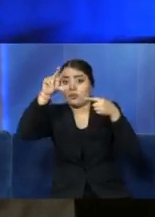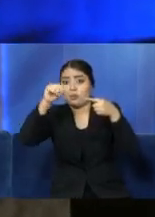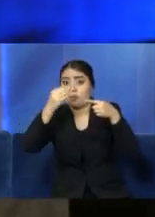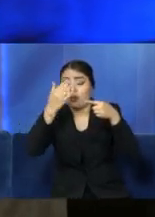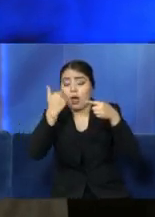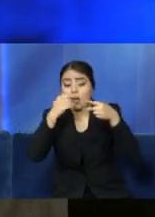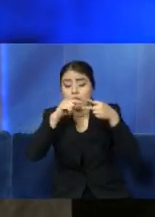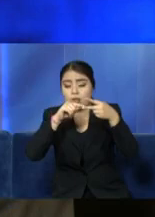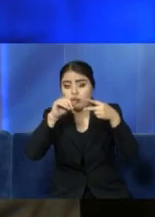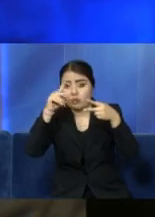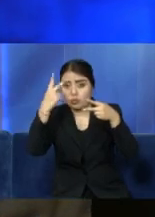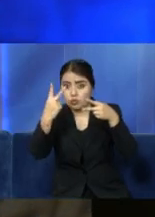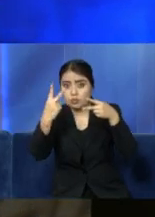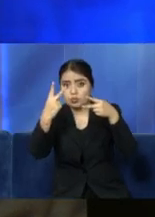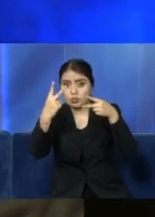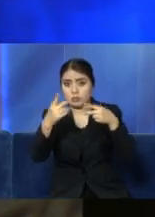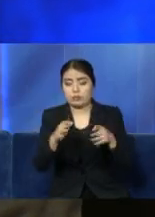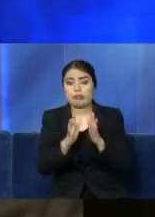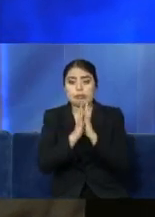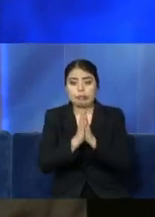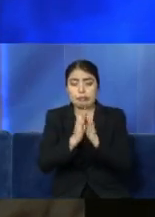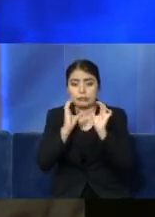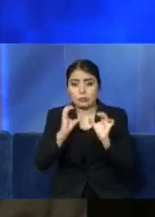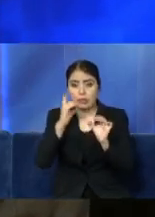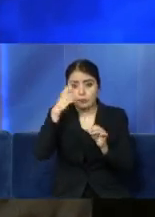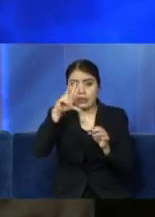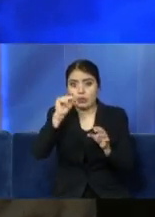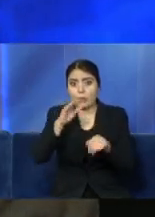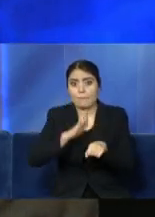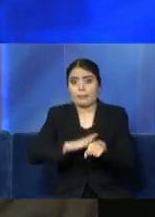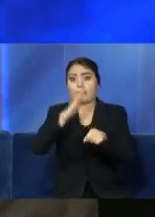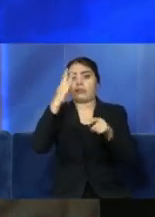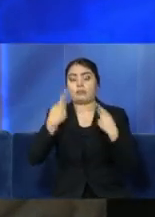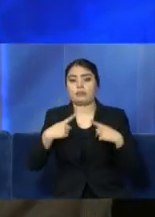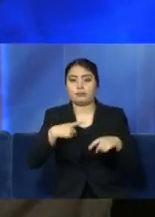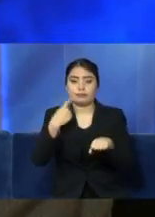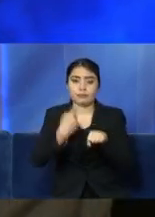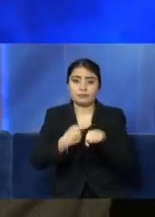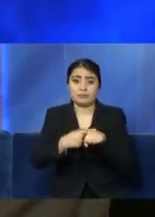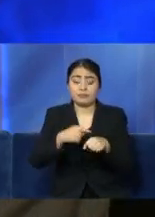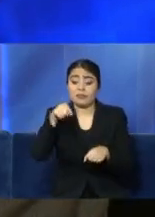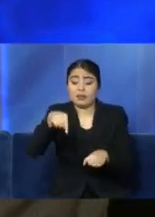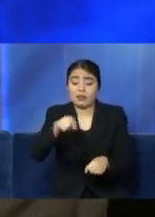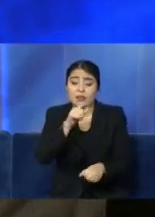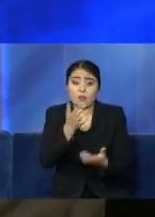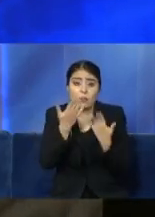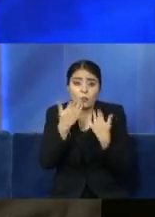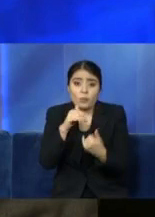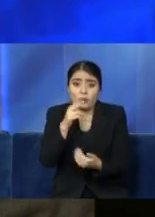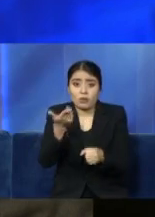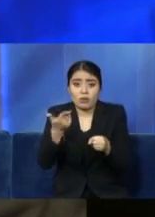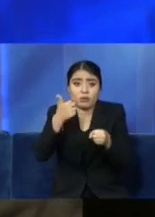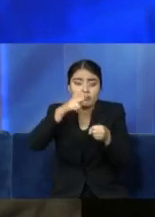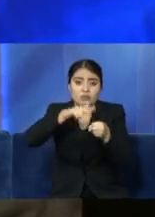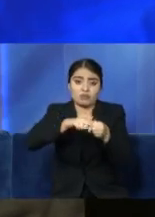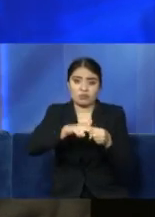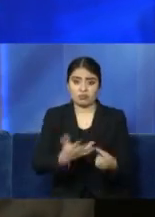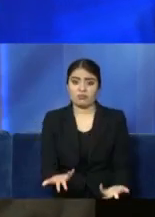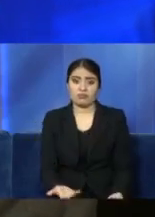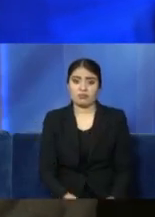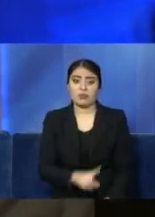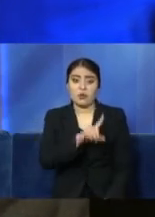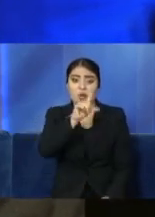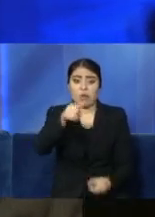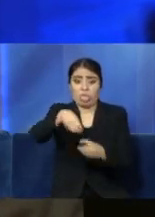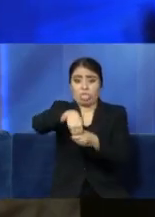sí, probablemente sí requiera un poco más de gente la hospitalización. Entonces, es importante que